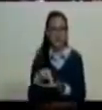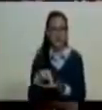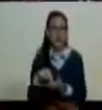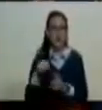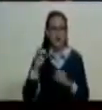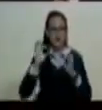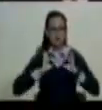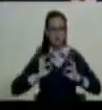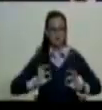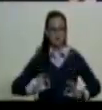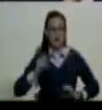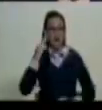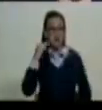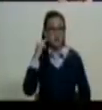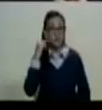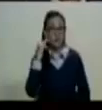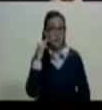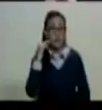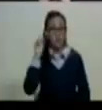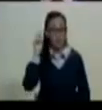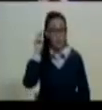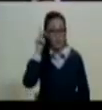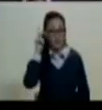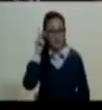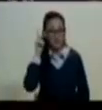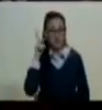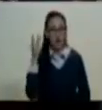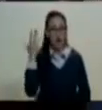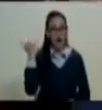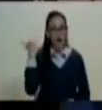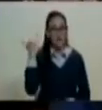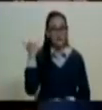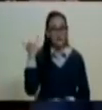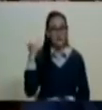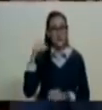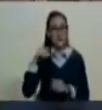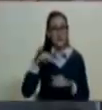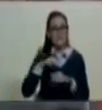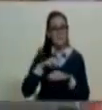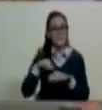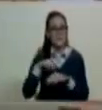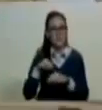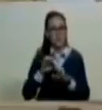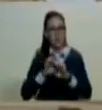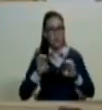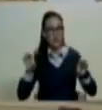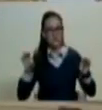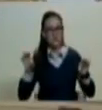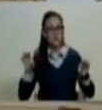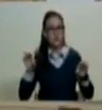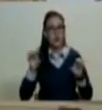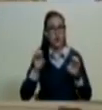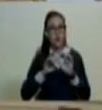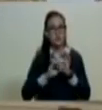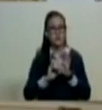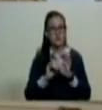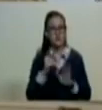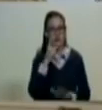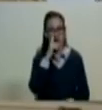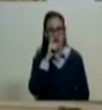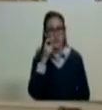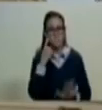Aristóbulo Isturiz Almeida, profesor, ex ministro de Educación y también constituyente del año